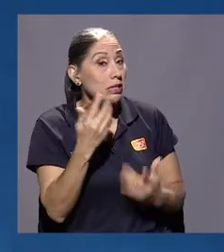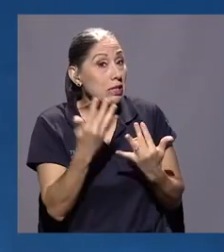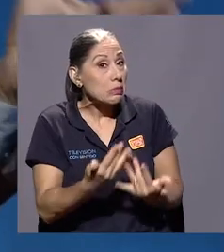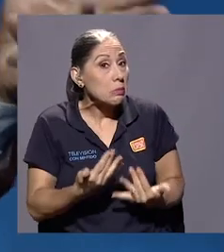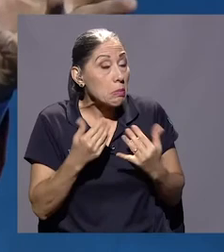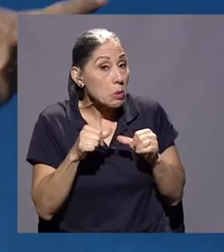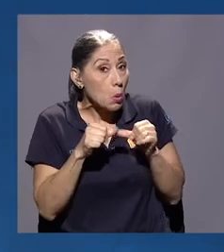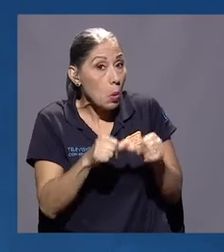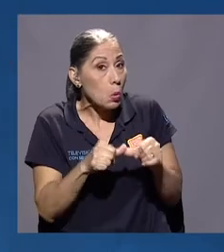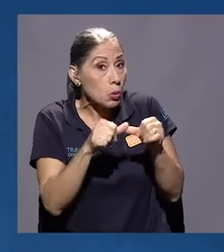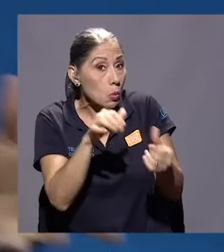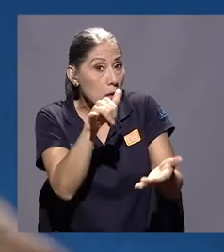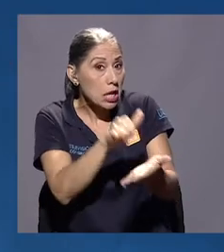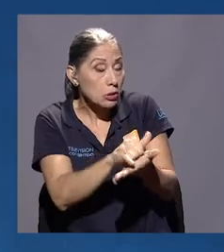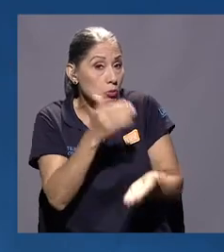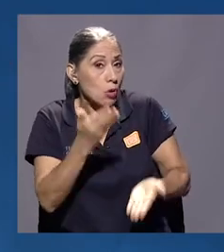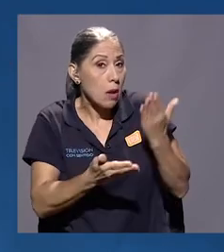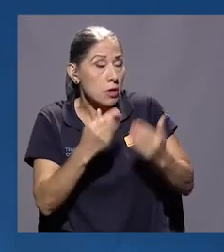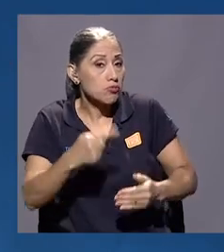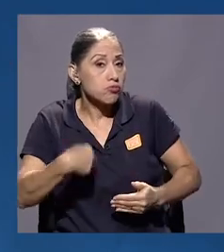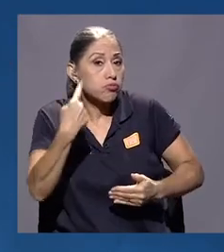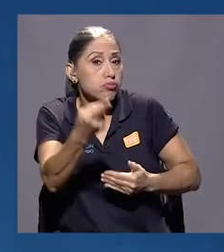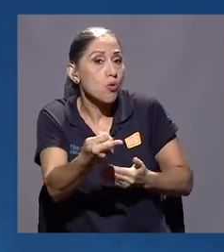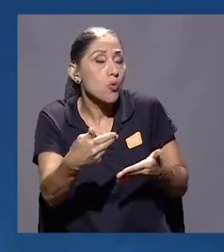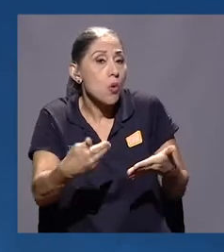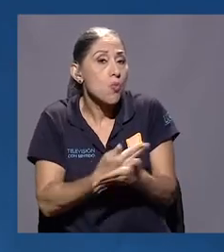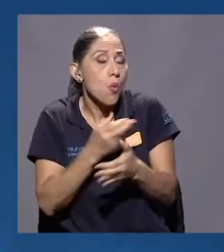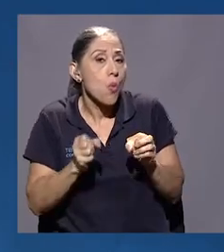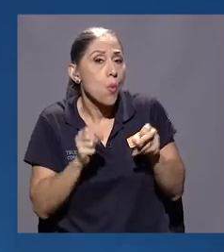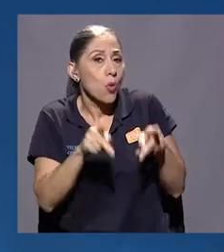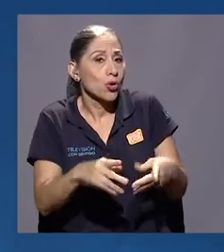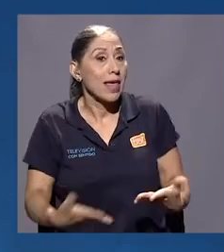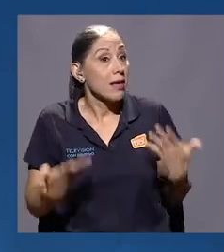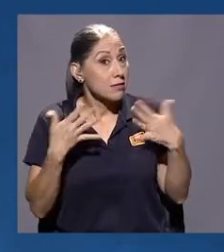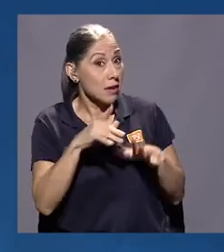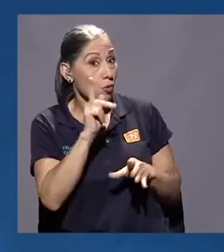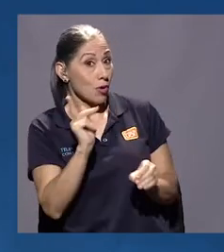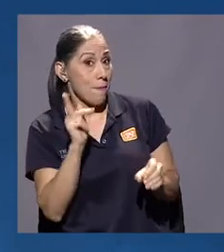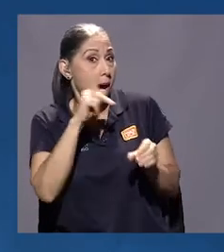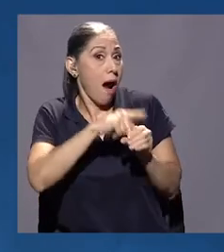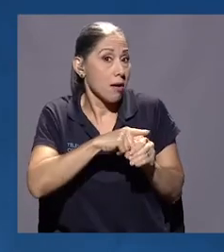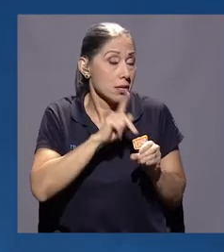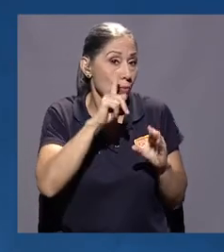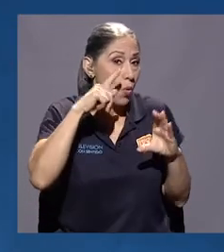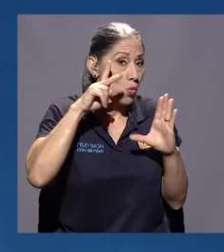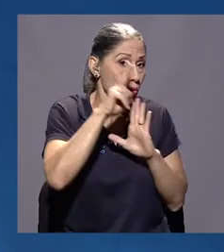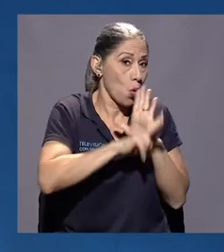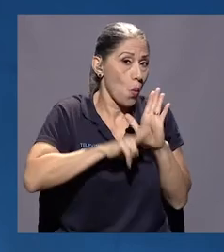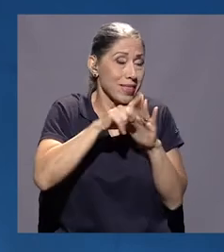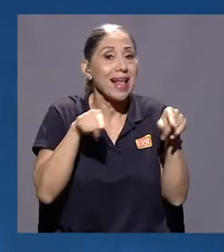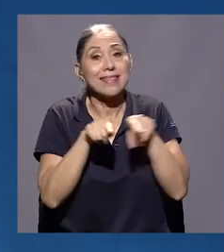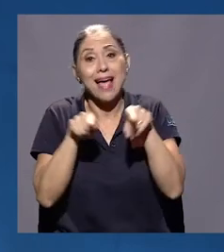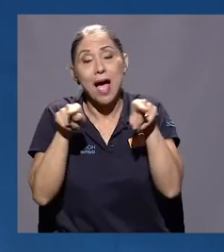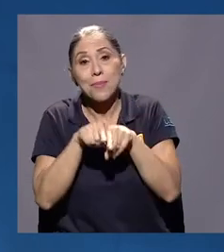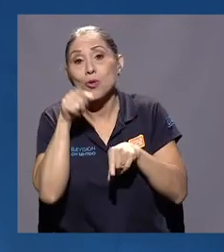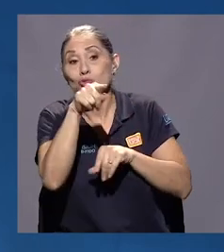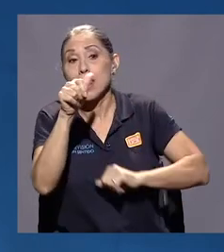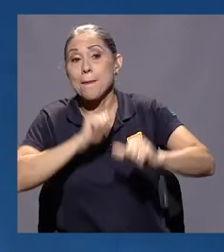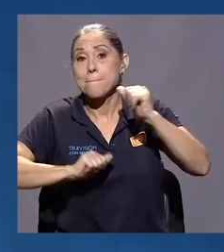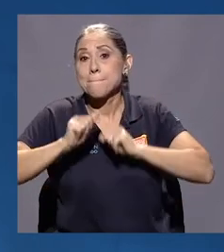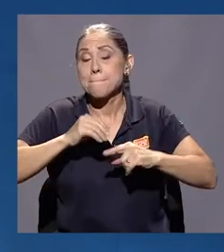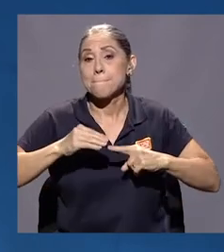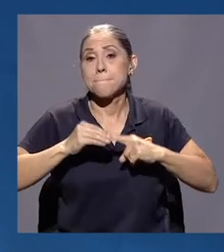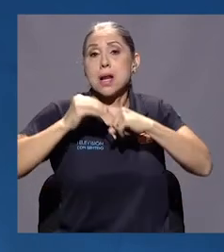esto o tener otra oportunidad, digamos, ya es un documental y un protagónico en una película, en un